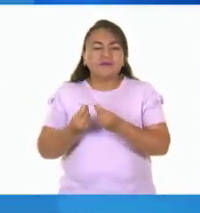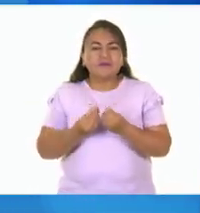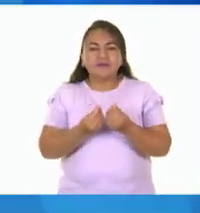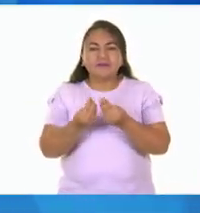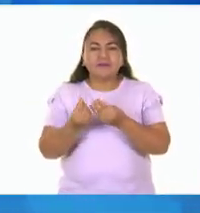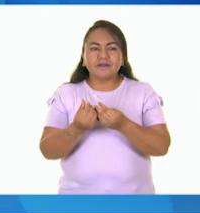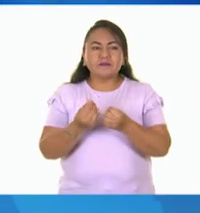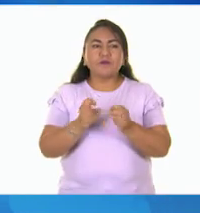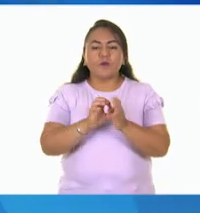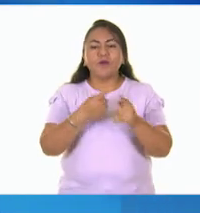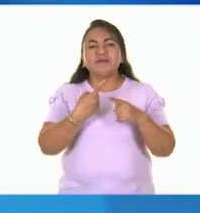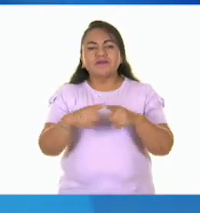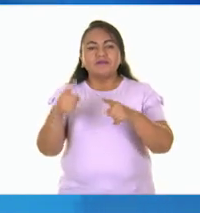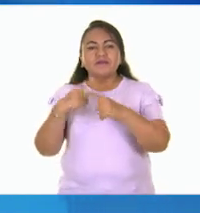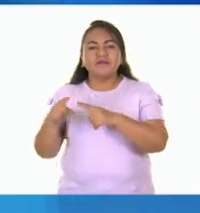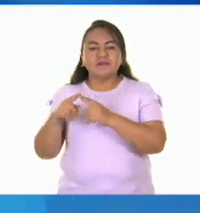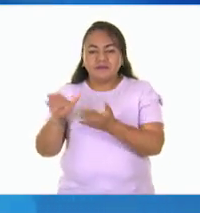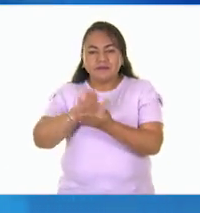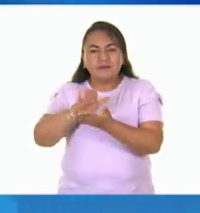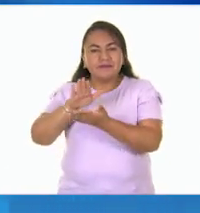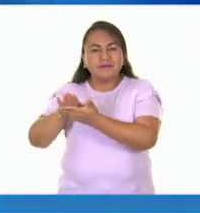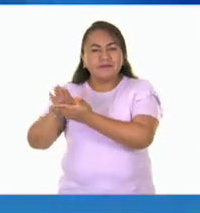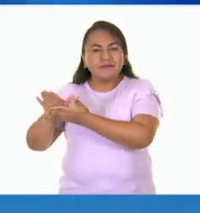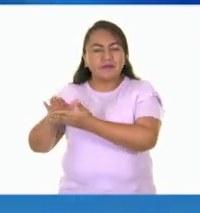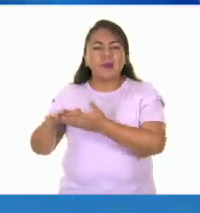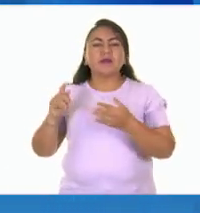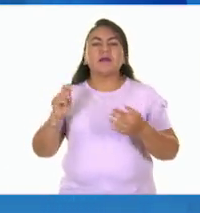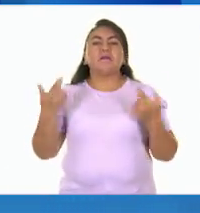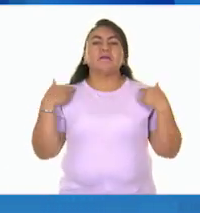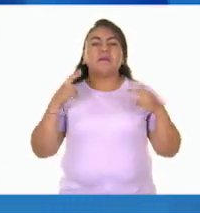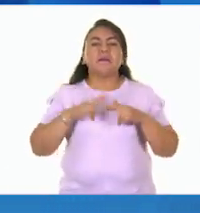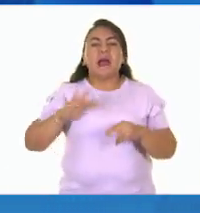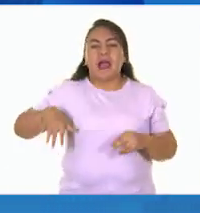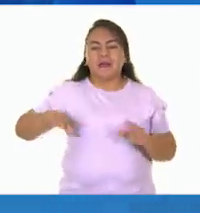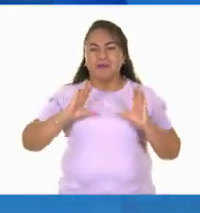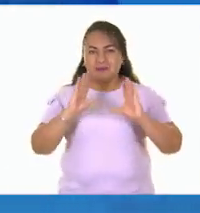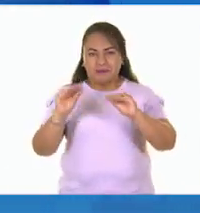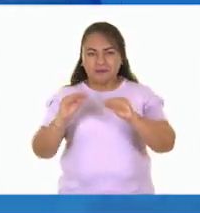actividad del muestrario de texturas de la maestra Rebeca.